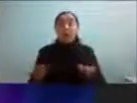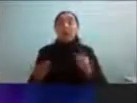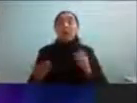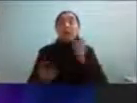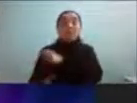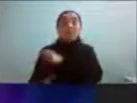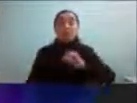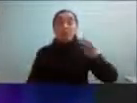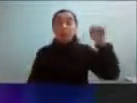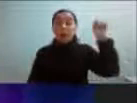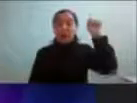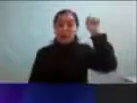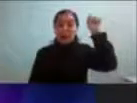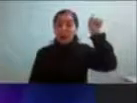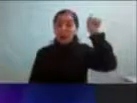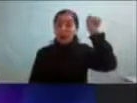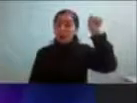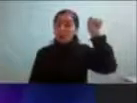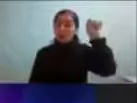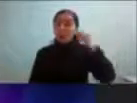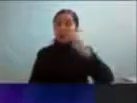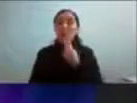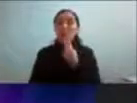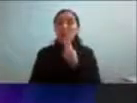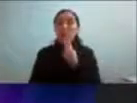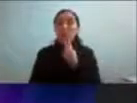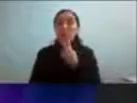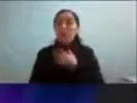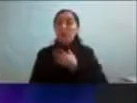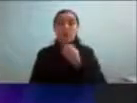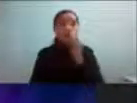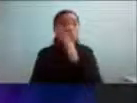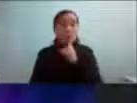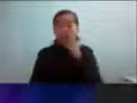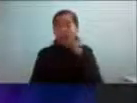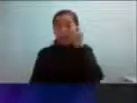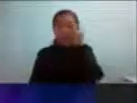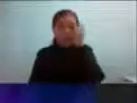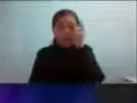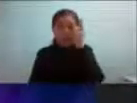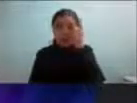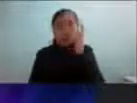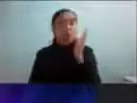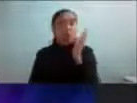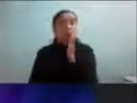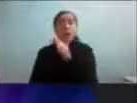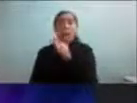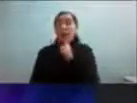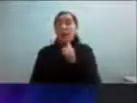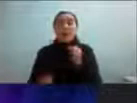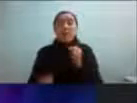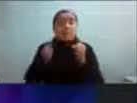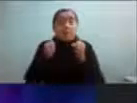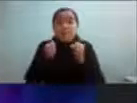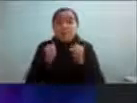digamos de una forma donde no son entendidas no son comprendidas sino tienen posibilidades de digamos